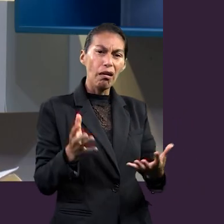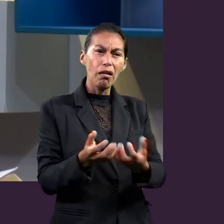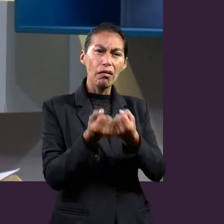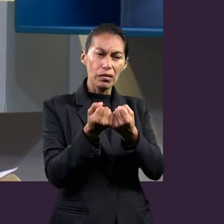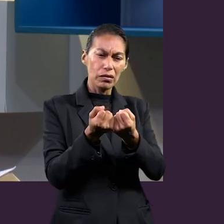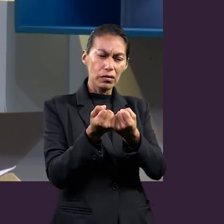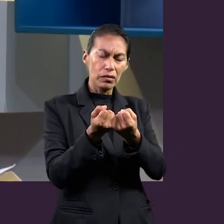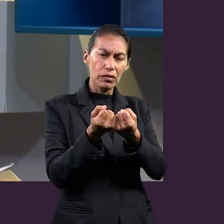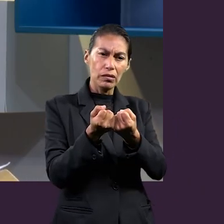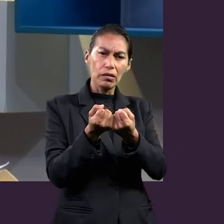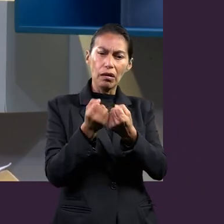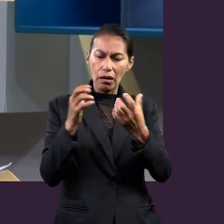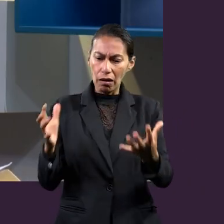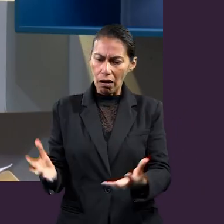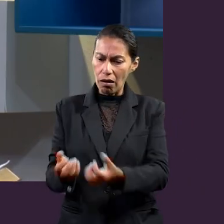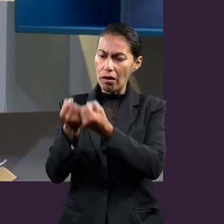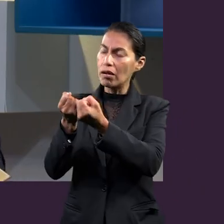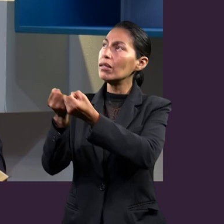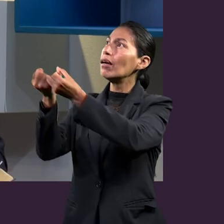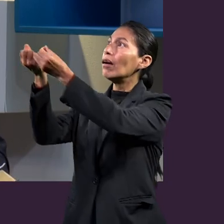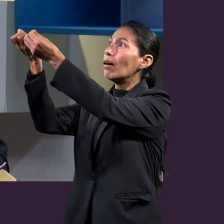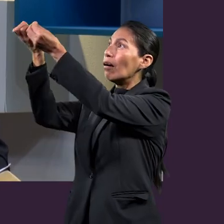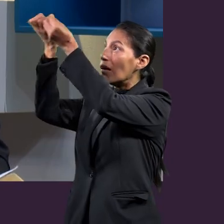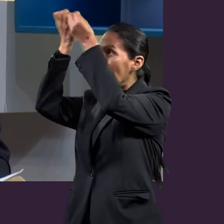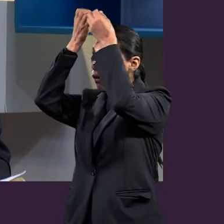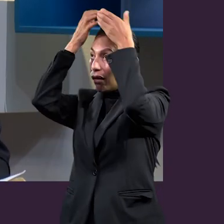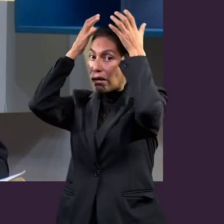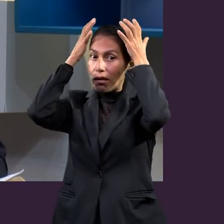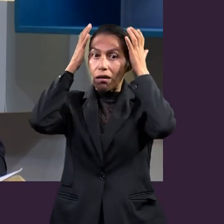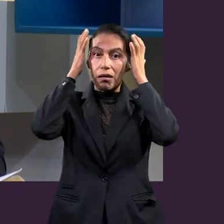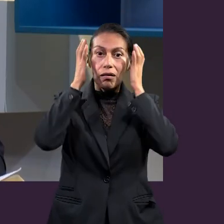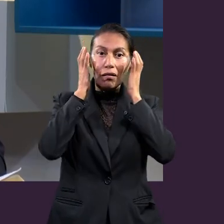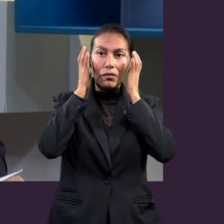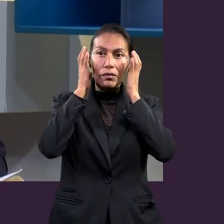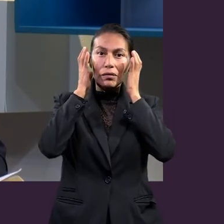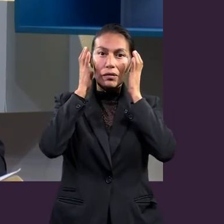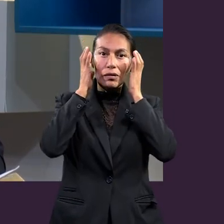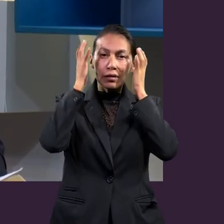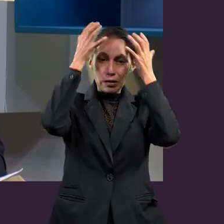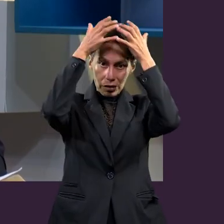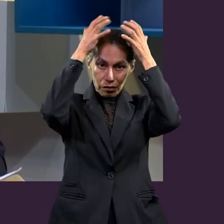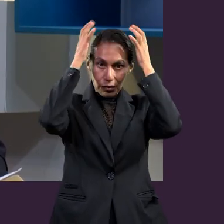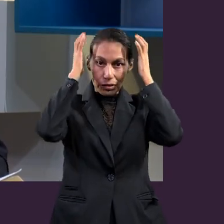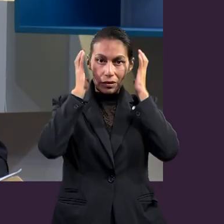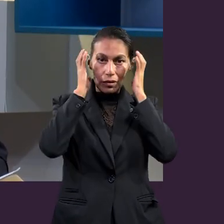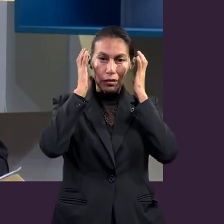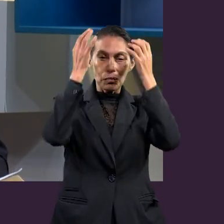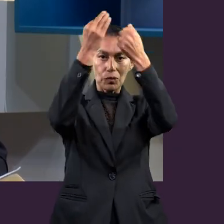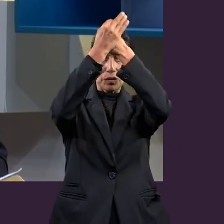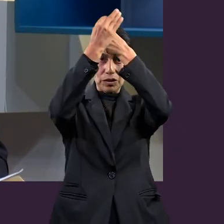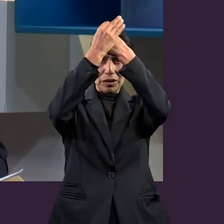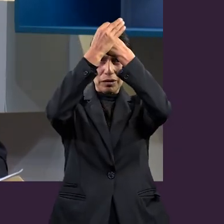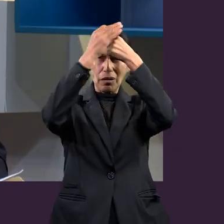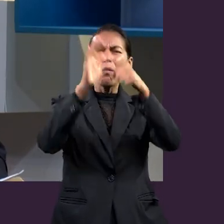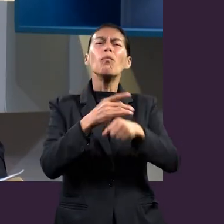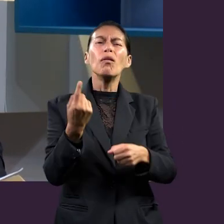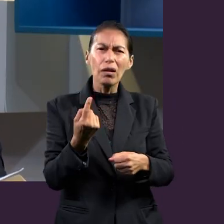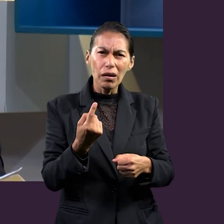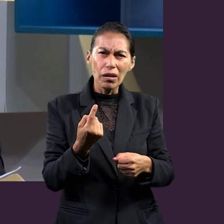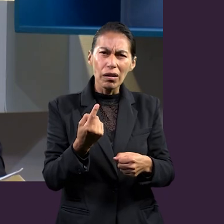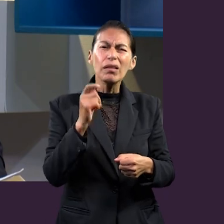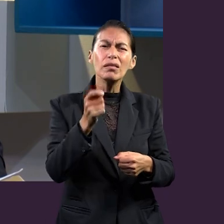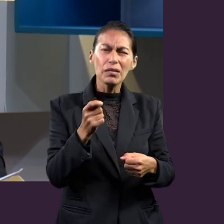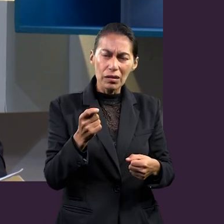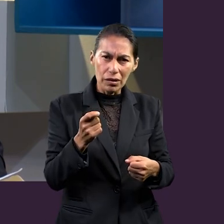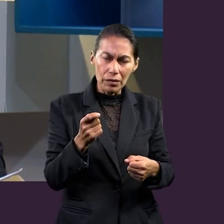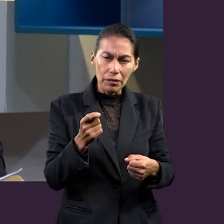El apóstol habla acerca de la salvación y cuando lo hace, toma como ilusión el casco, el yelmo,